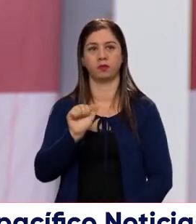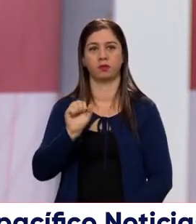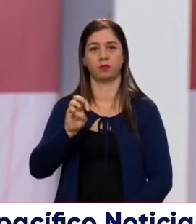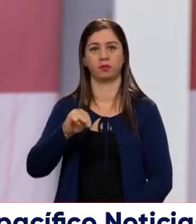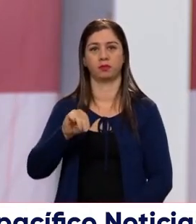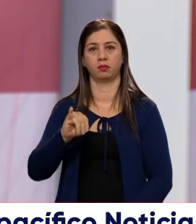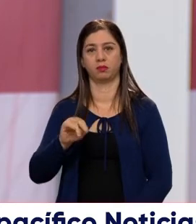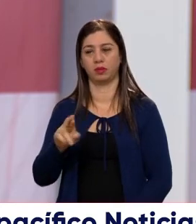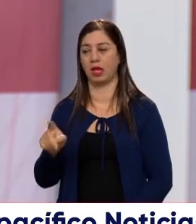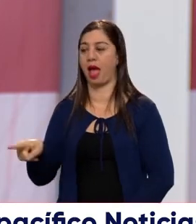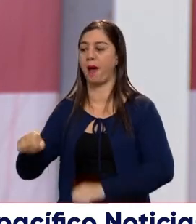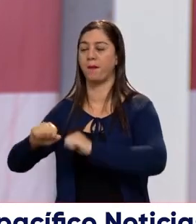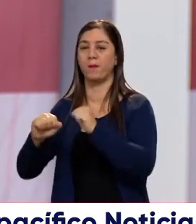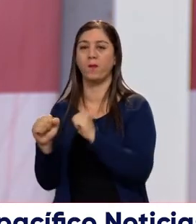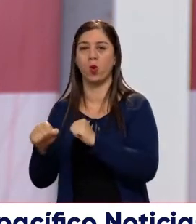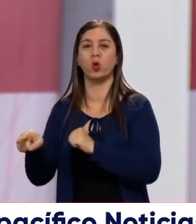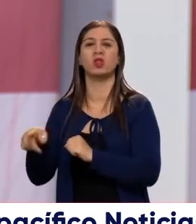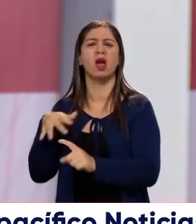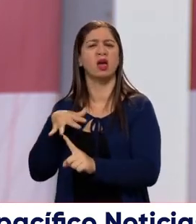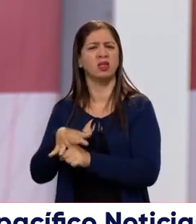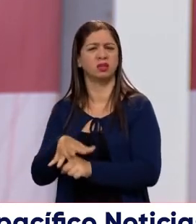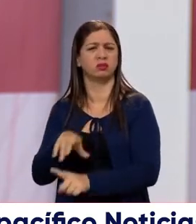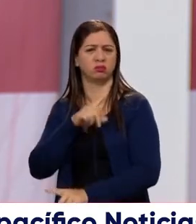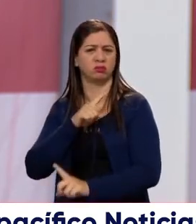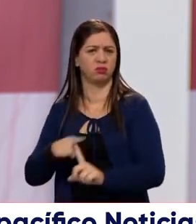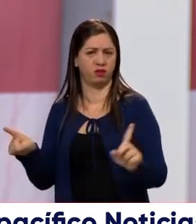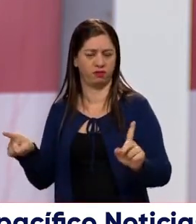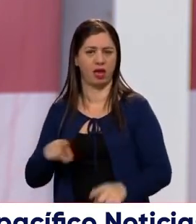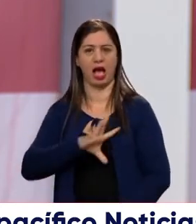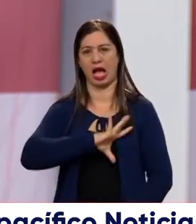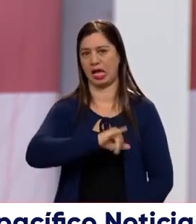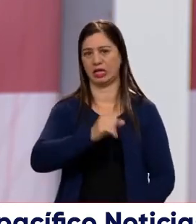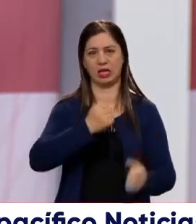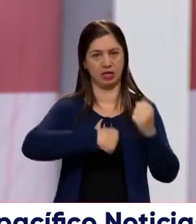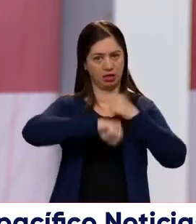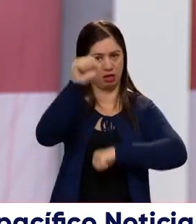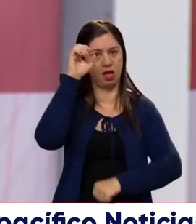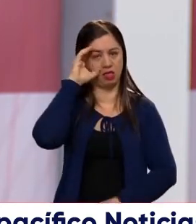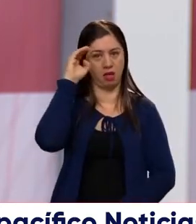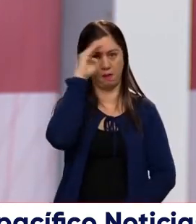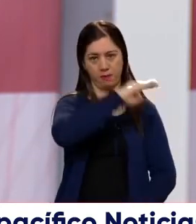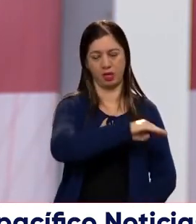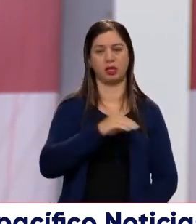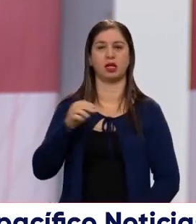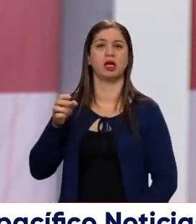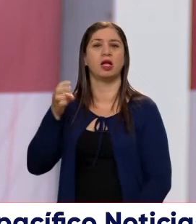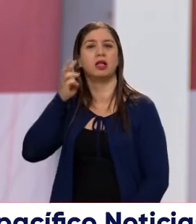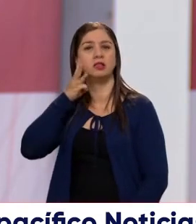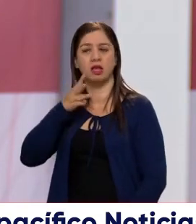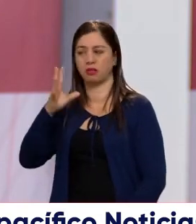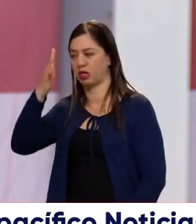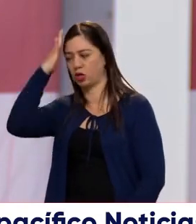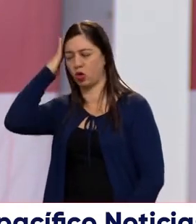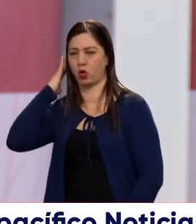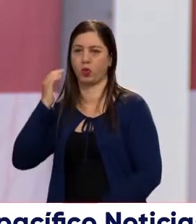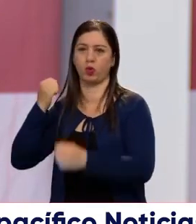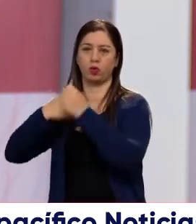es una parte en Bogotá, donde más se apretan, en el Cali gana, gana obviamente Petro, en Santander gana Rodolfo,